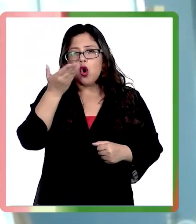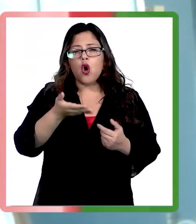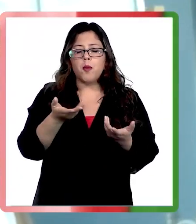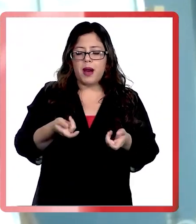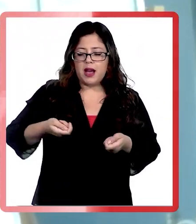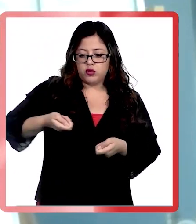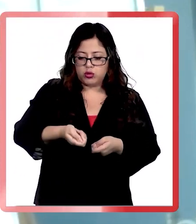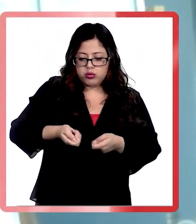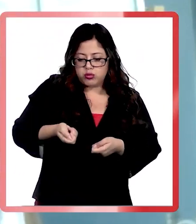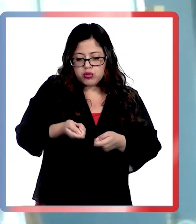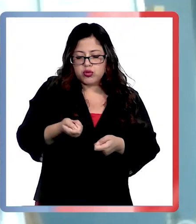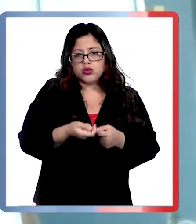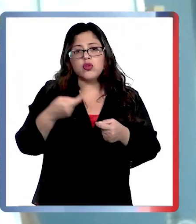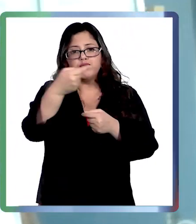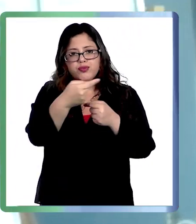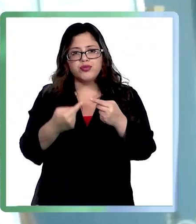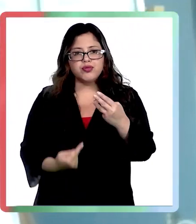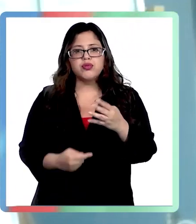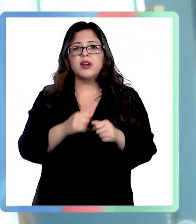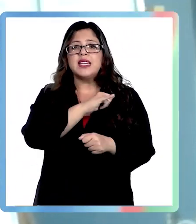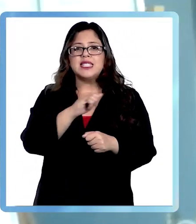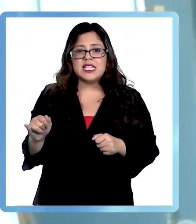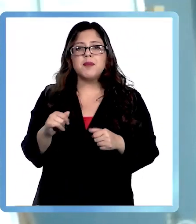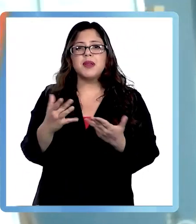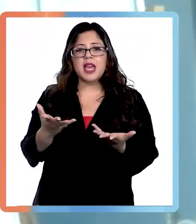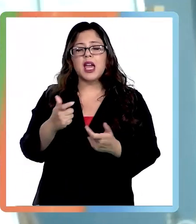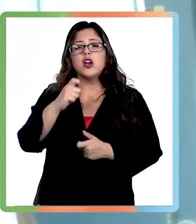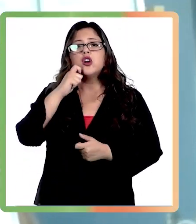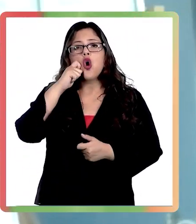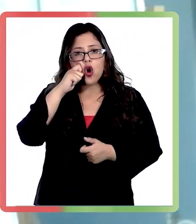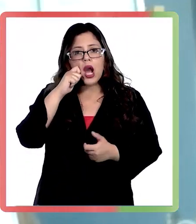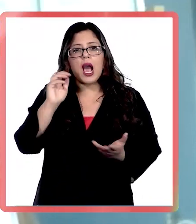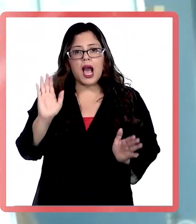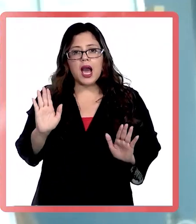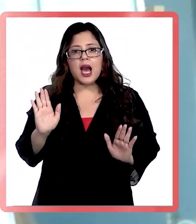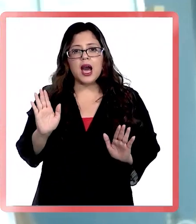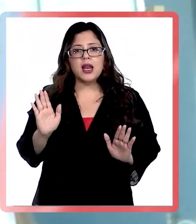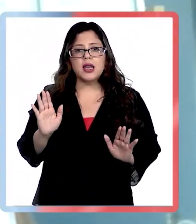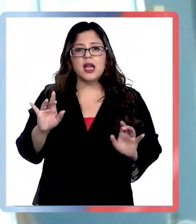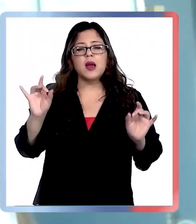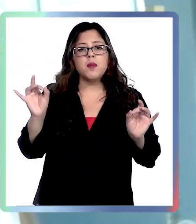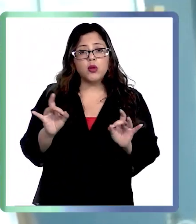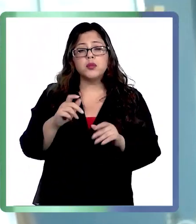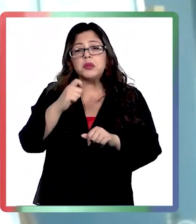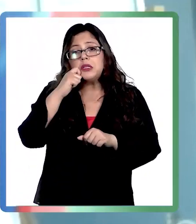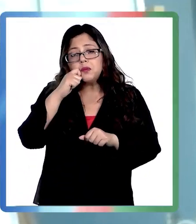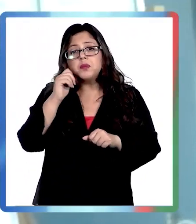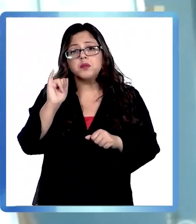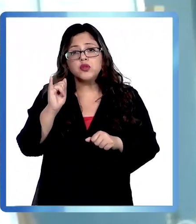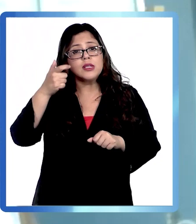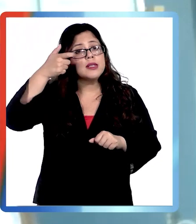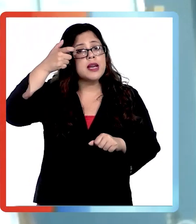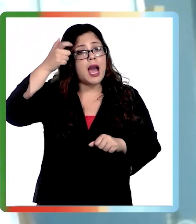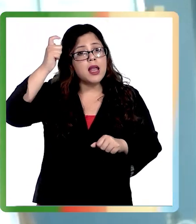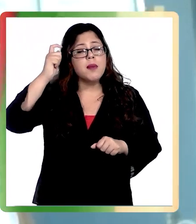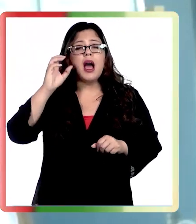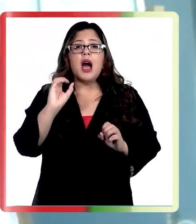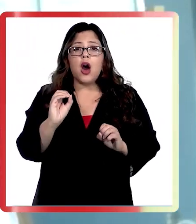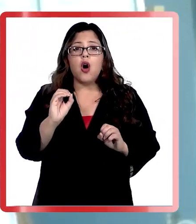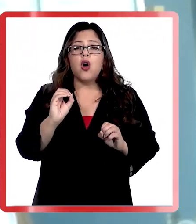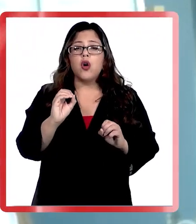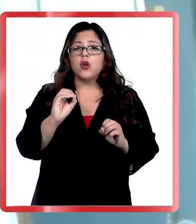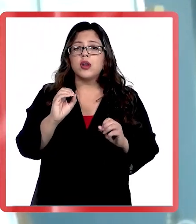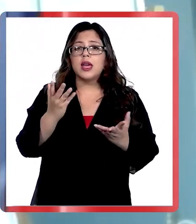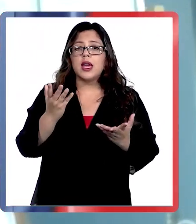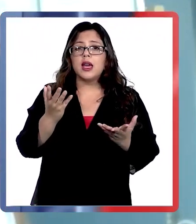salteado, etc. Siempre con un buen pedazo de proteína. Ya puede ser de origen animal o también podrían ser proteínas de